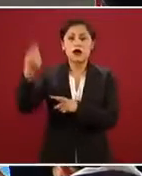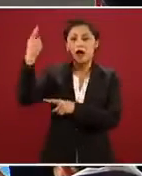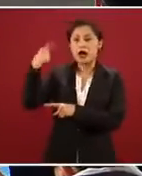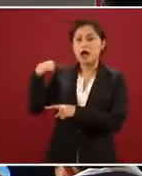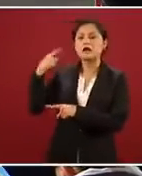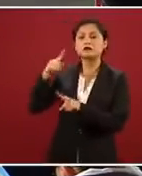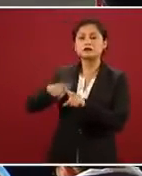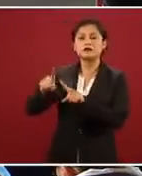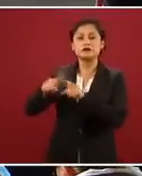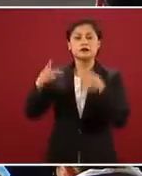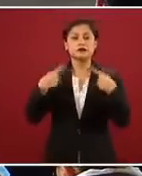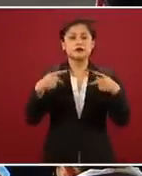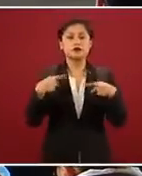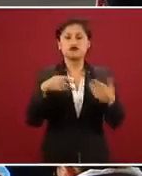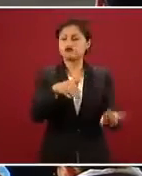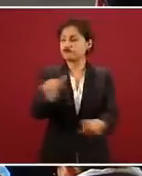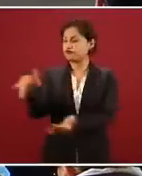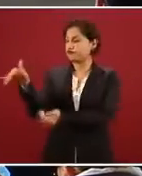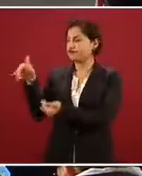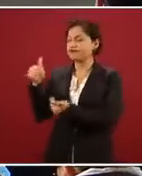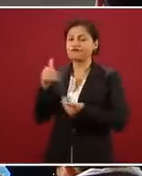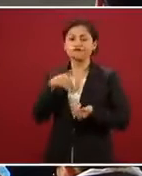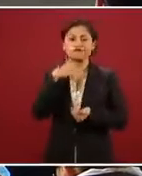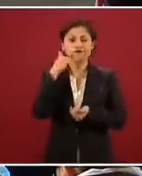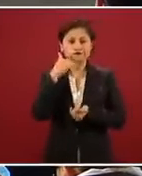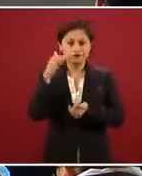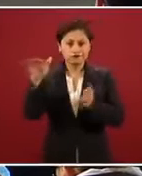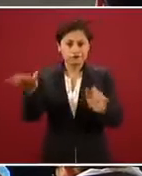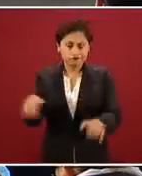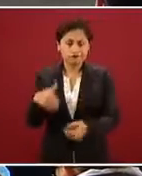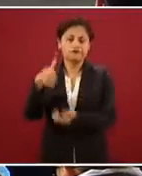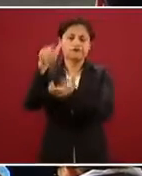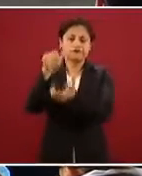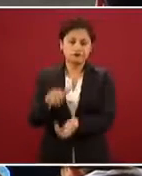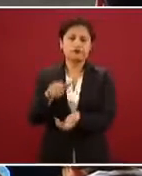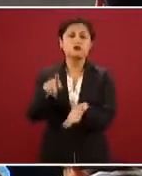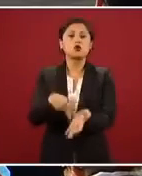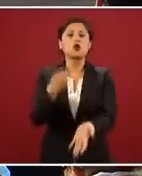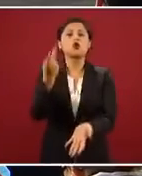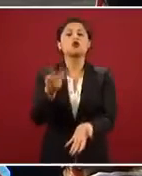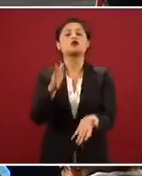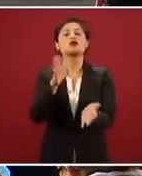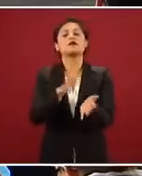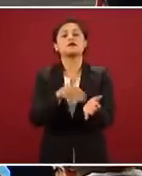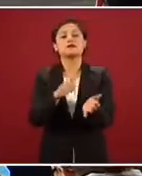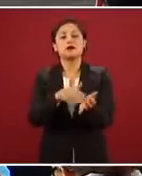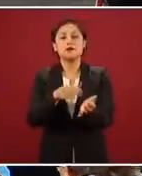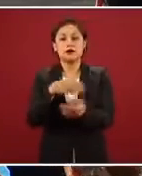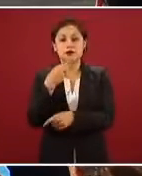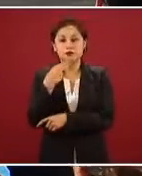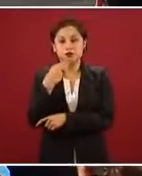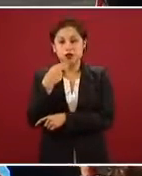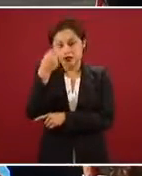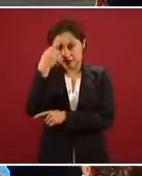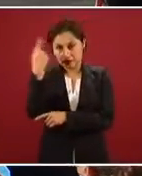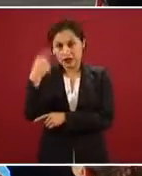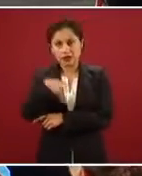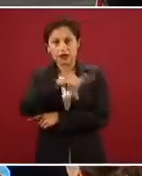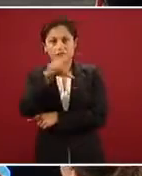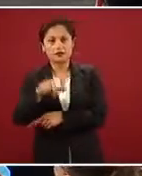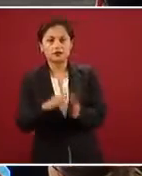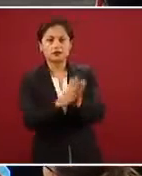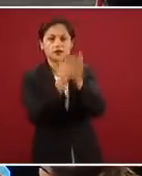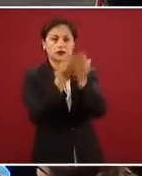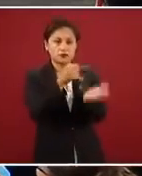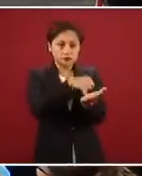captar papel fuera de uso y regenerarlo para la elaboración de los nuevos libros de texto gratuito. Además,